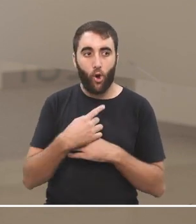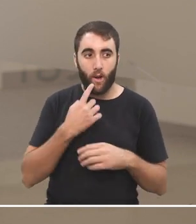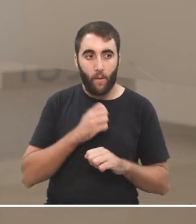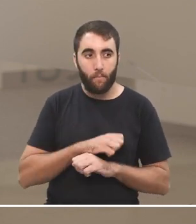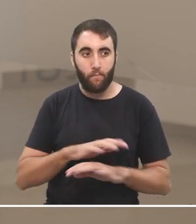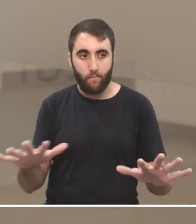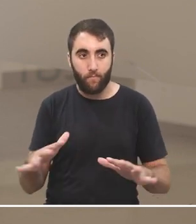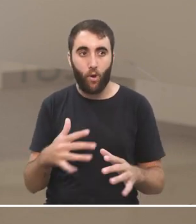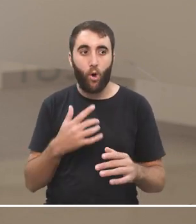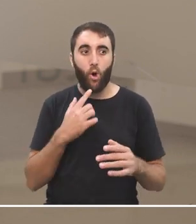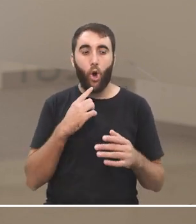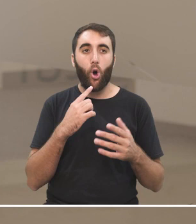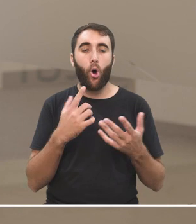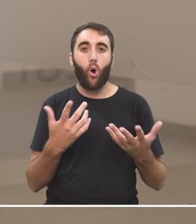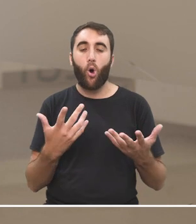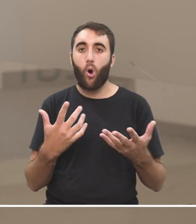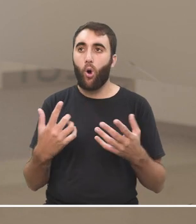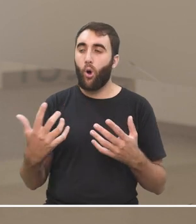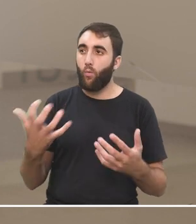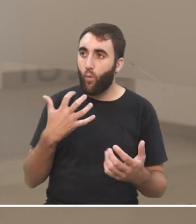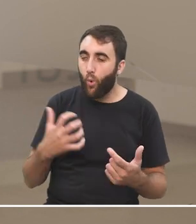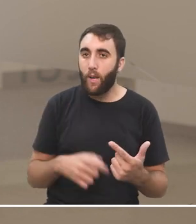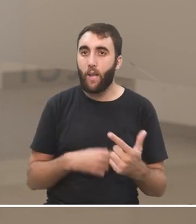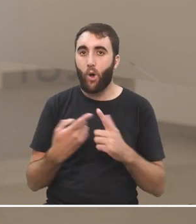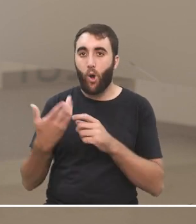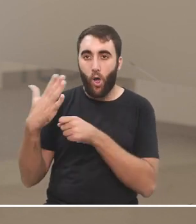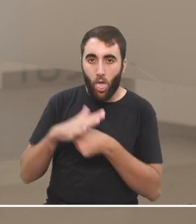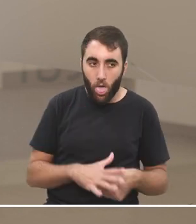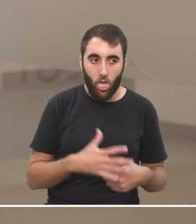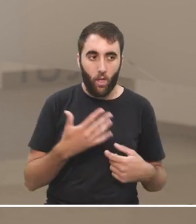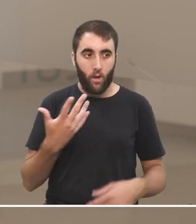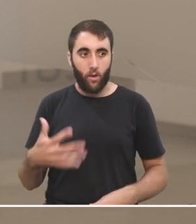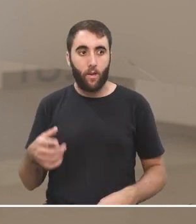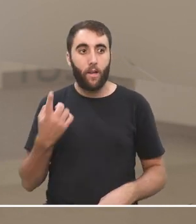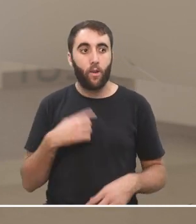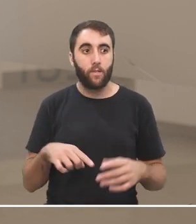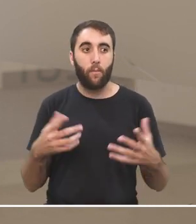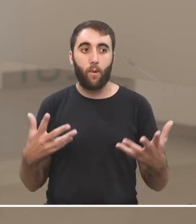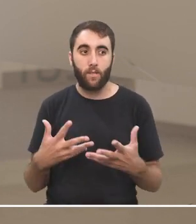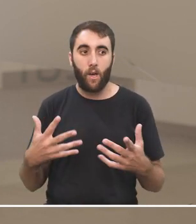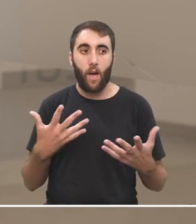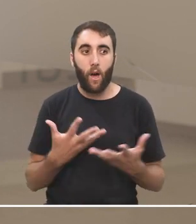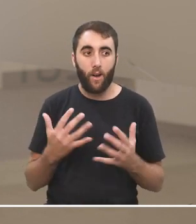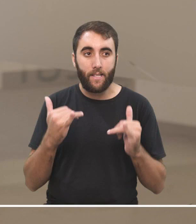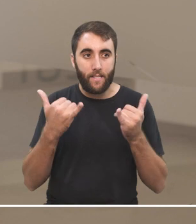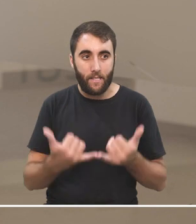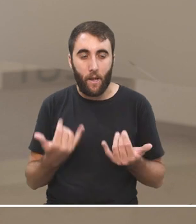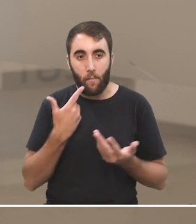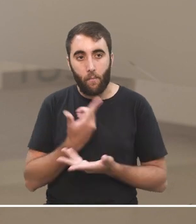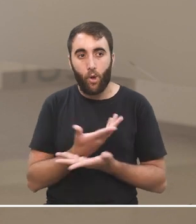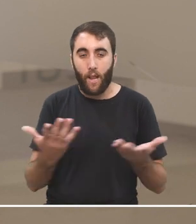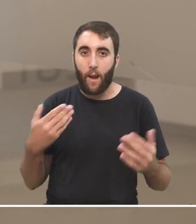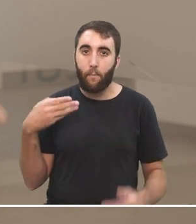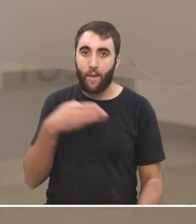bullying humillaciones de distinto tipo entonces quizás por un lado hay toda esta incitación a mostrarse y a